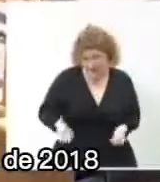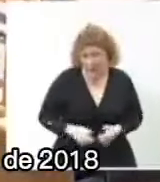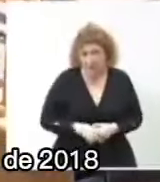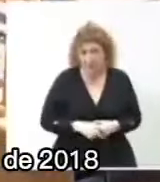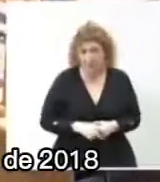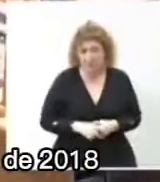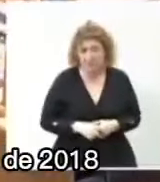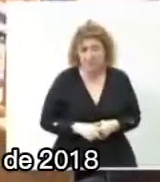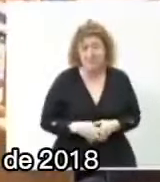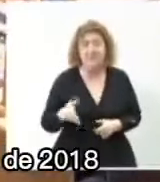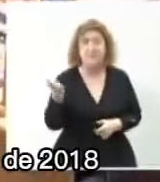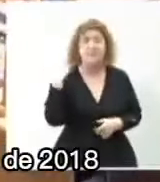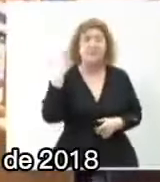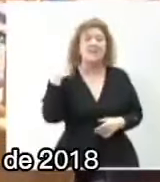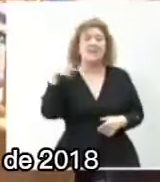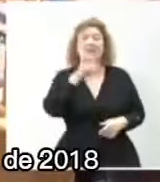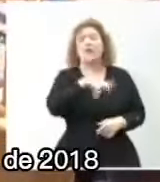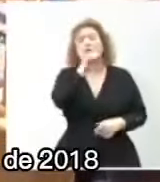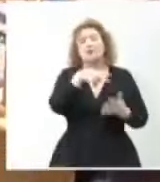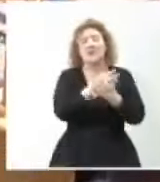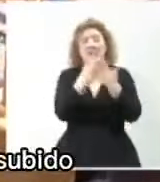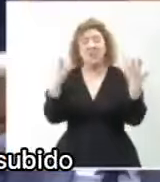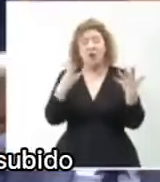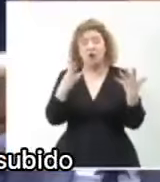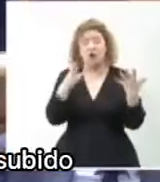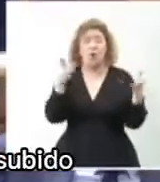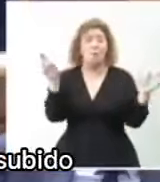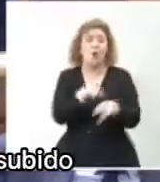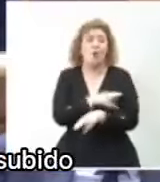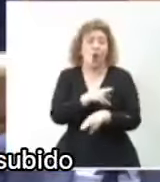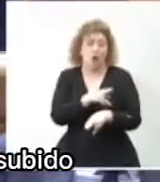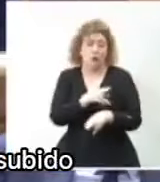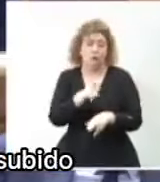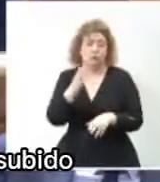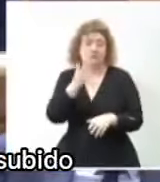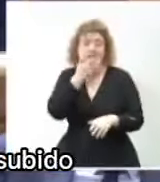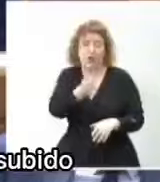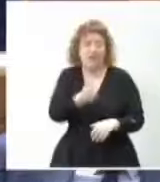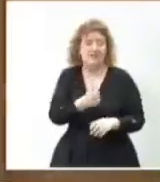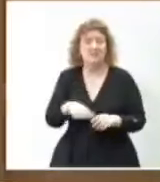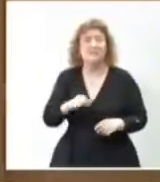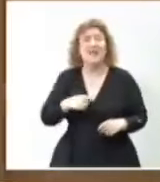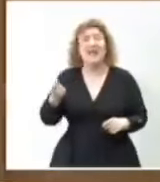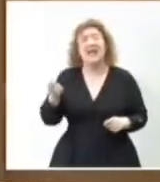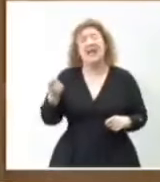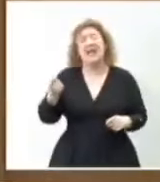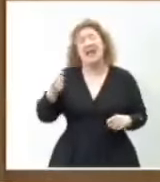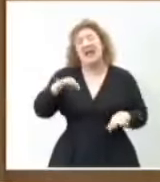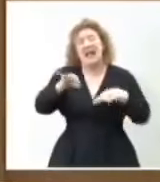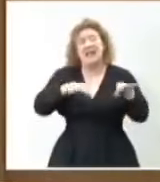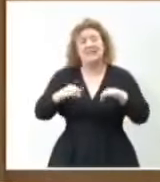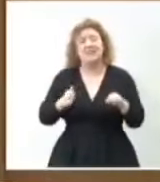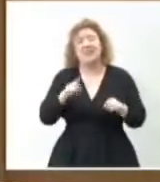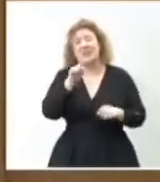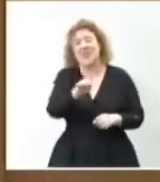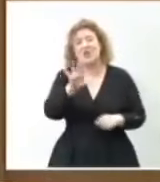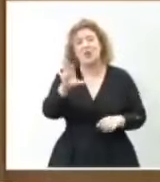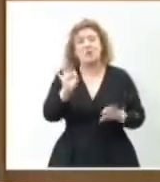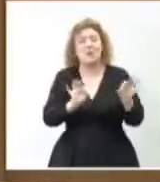su moción de censura socialista de 2018, el coste del contrato del catering ha subido el disparate de un